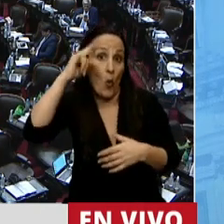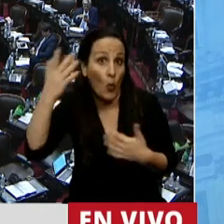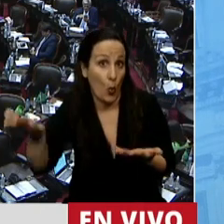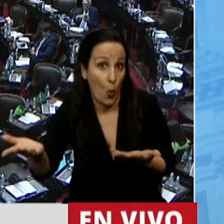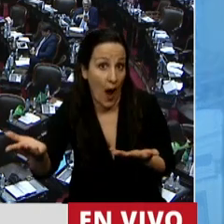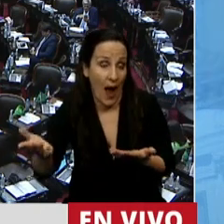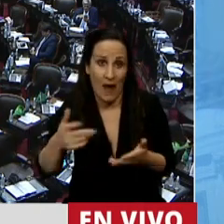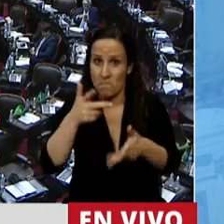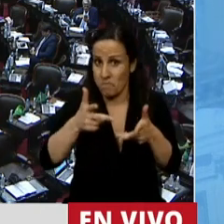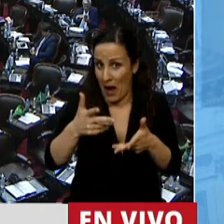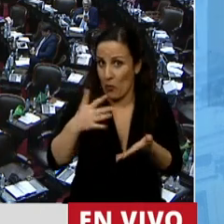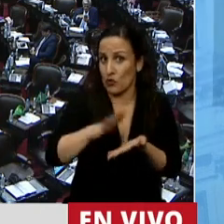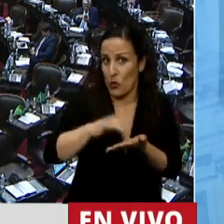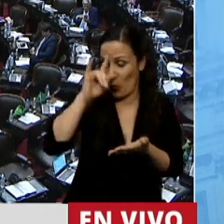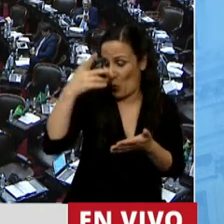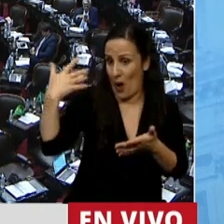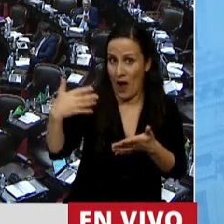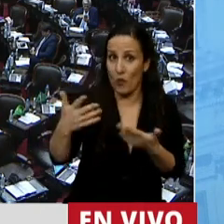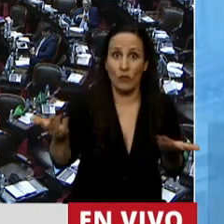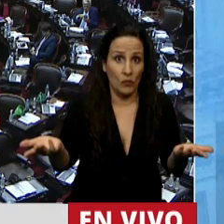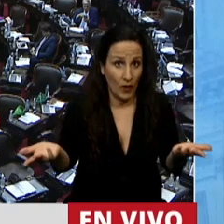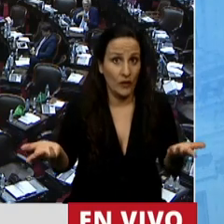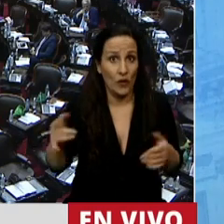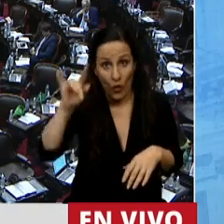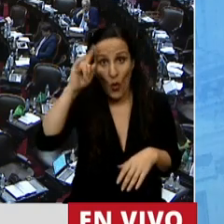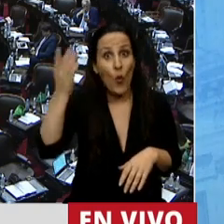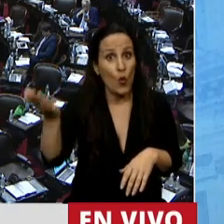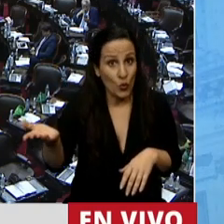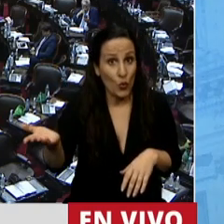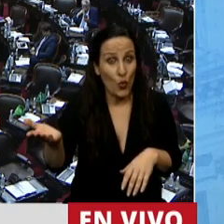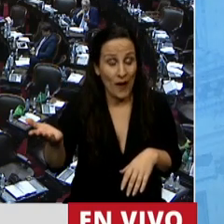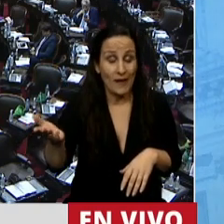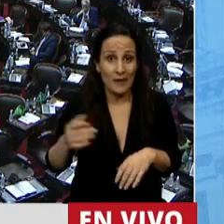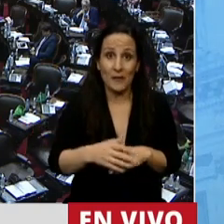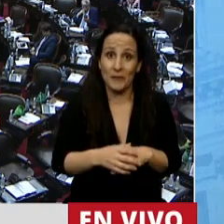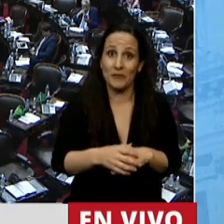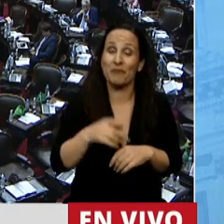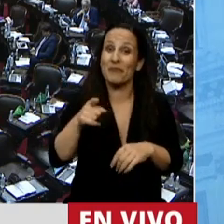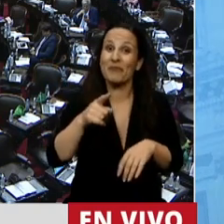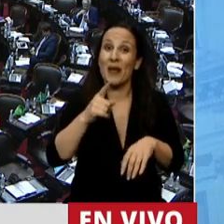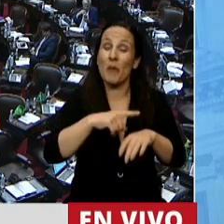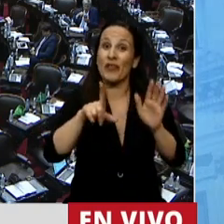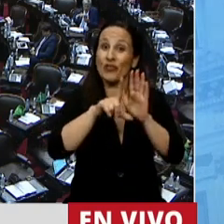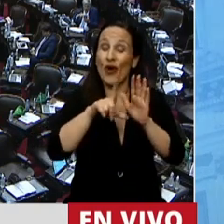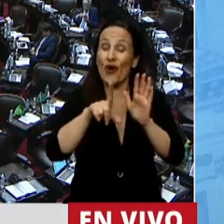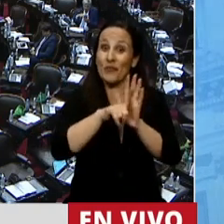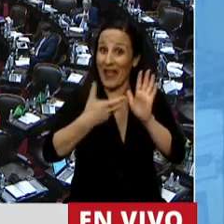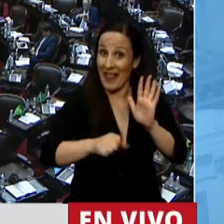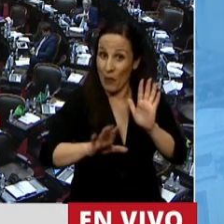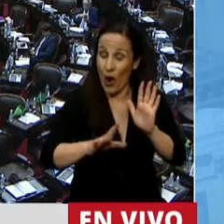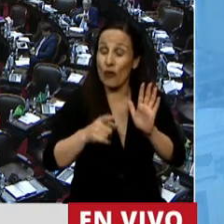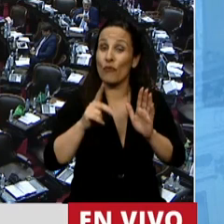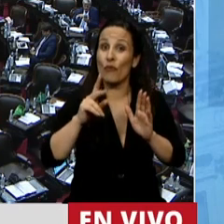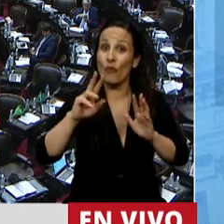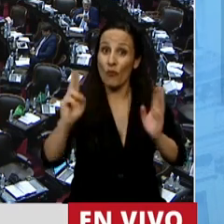ejemplo, que tanto se ha nombrado en este último tiempo. Bueno, Uruguay, después de la legalización del aborto, redujo